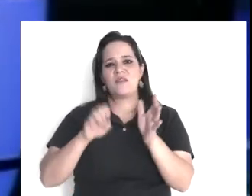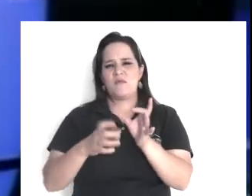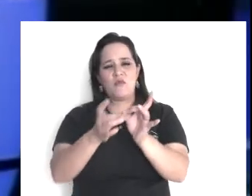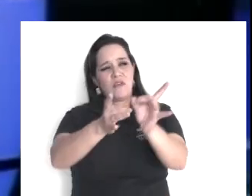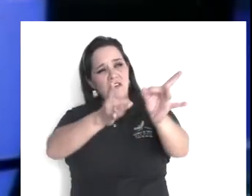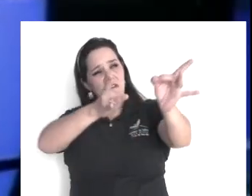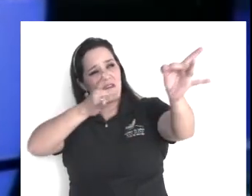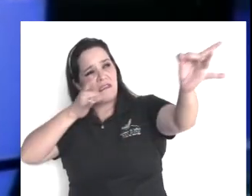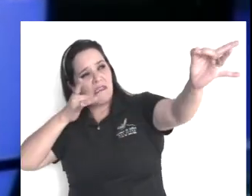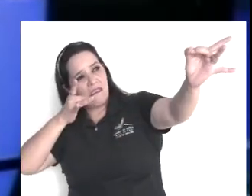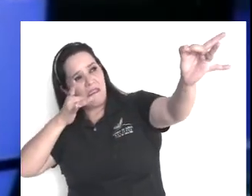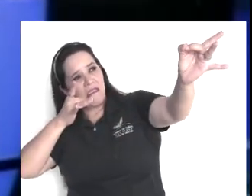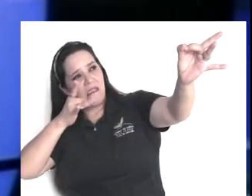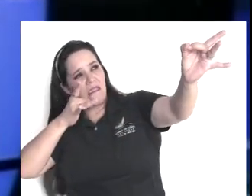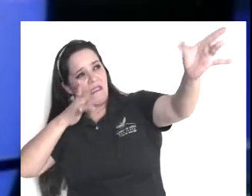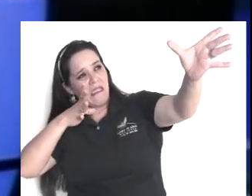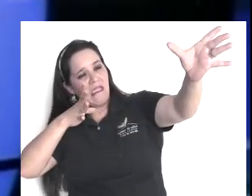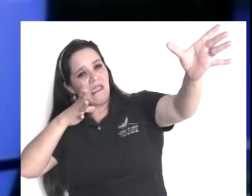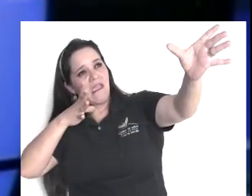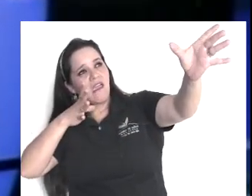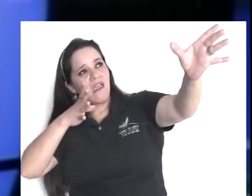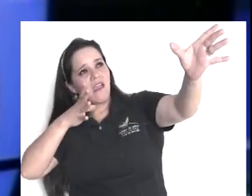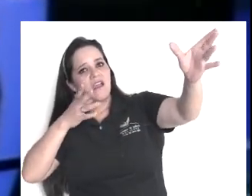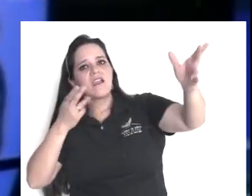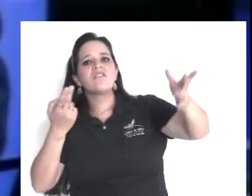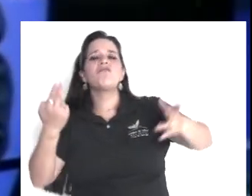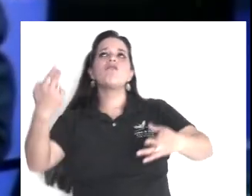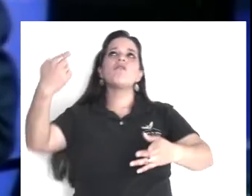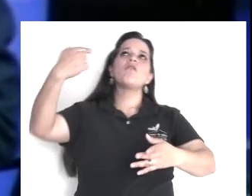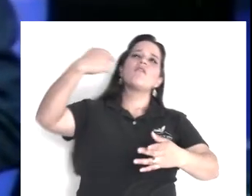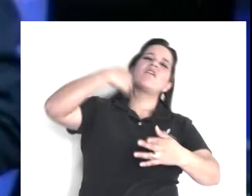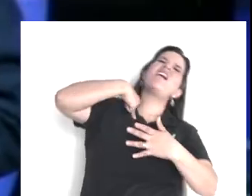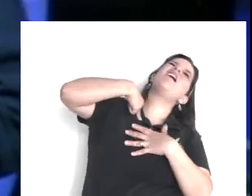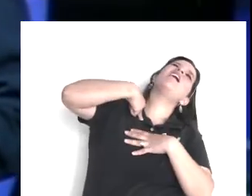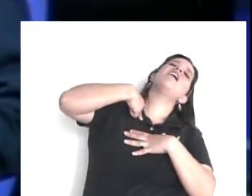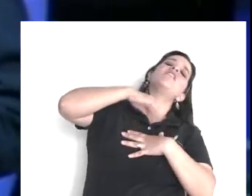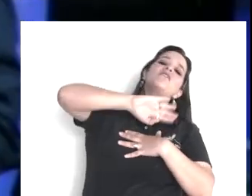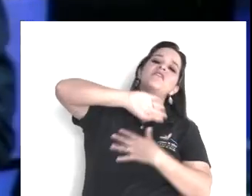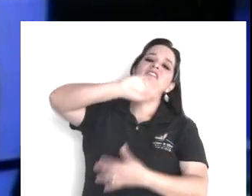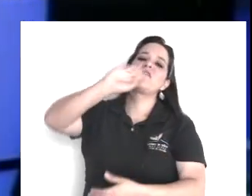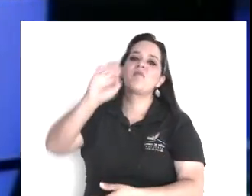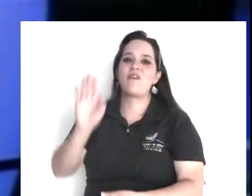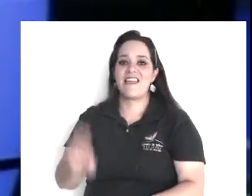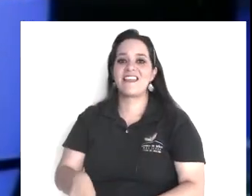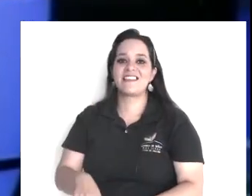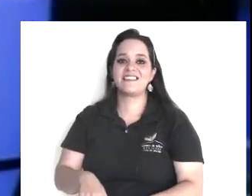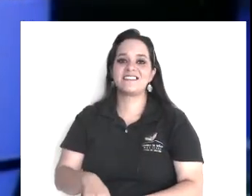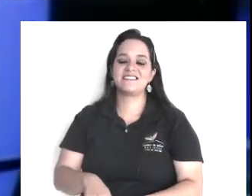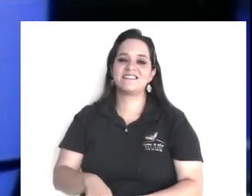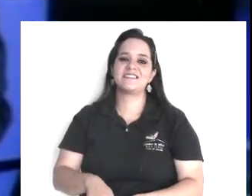¿sí? Pero, un, un, un, un machete, una espada,